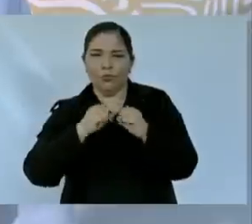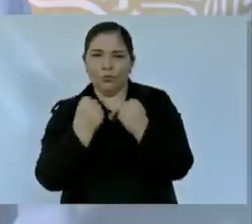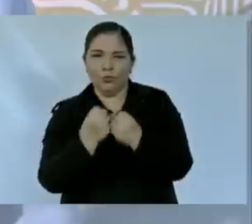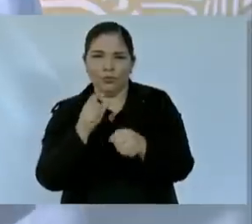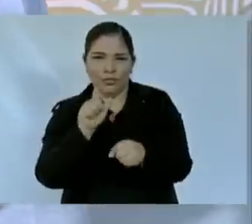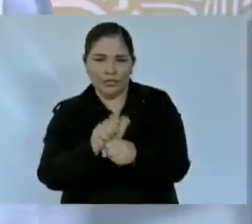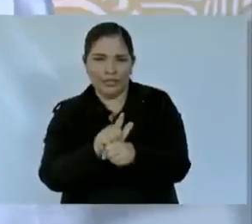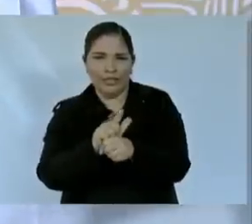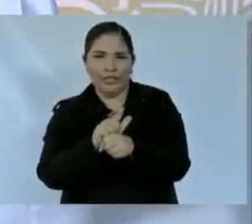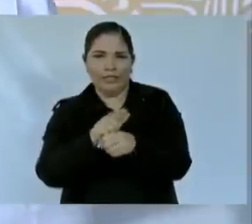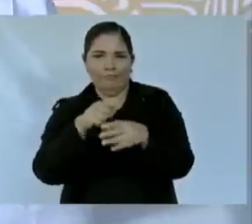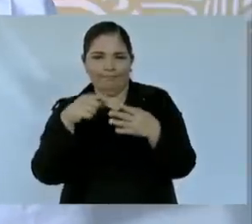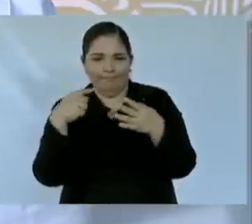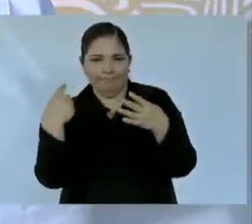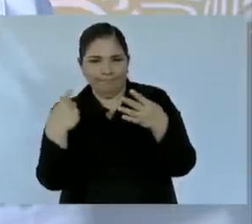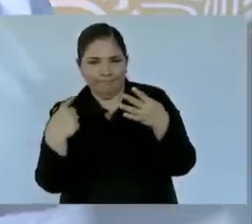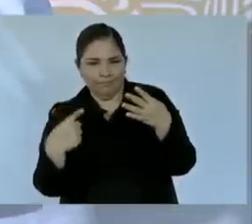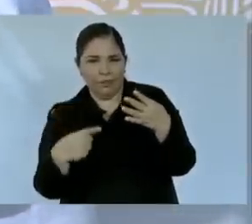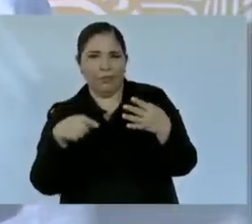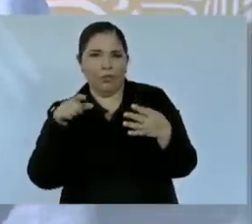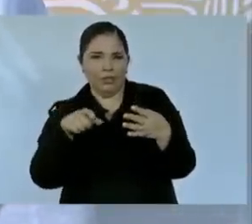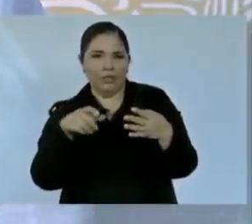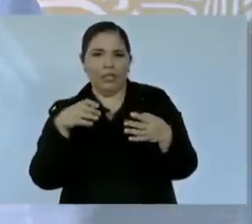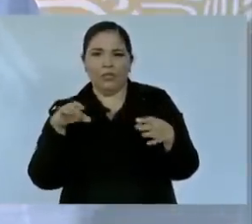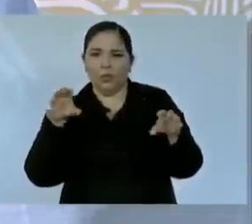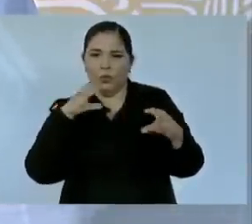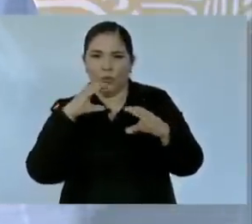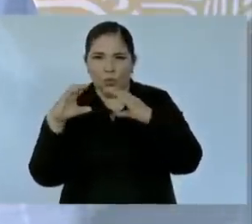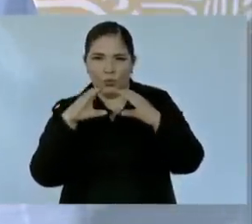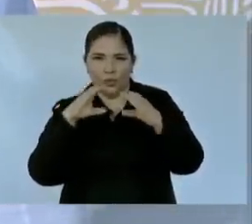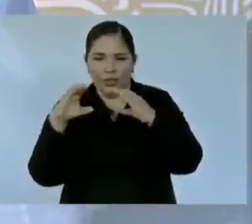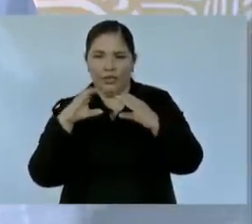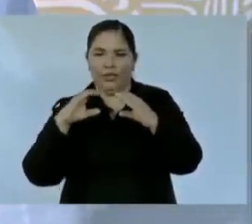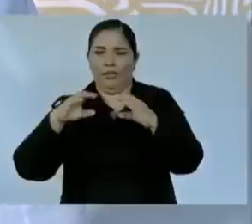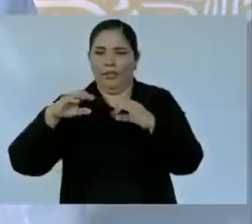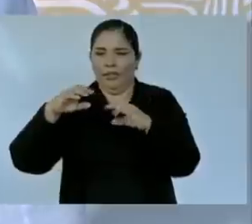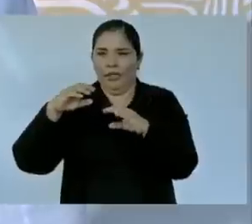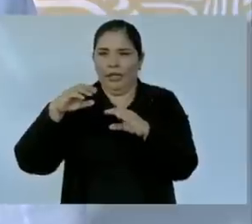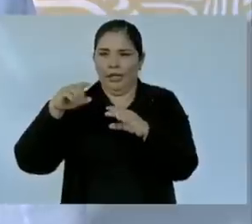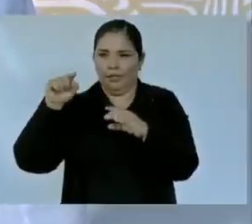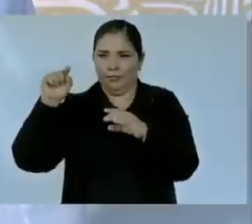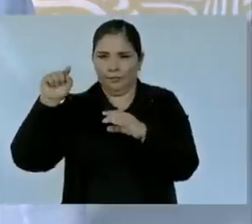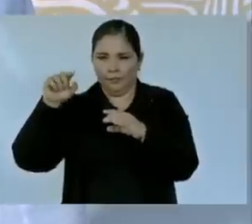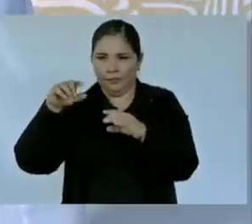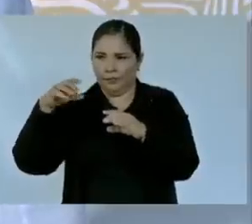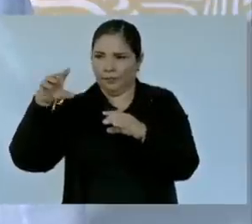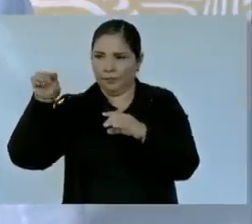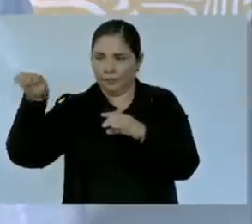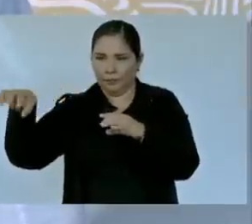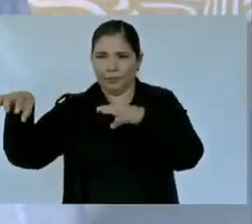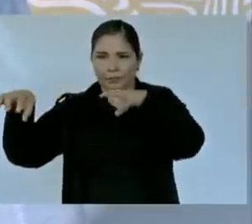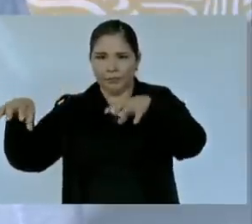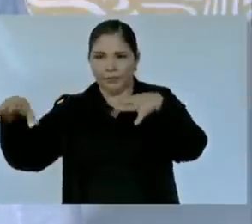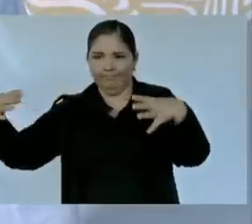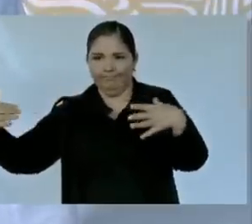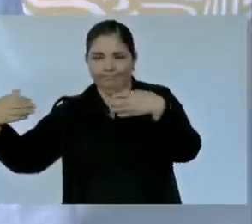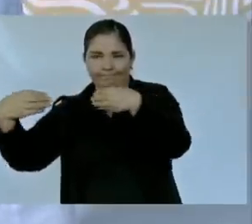porque es comunicar a estas comunidades